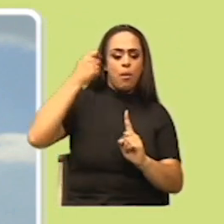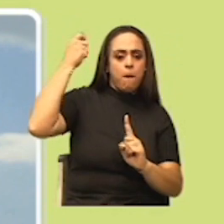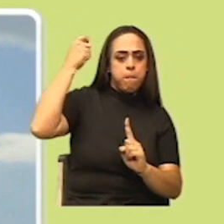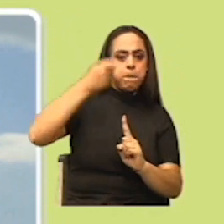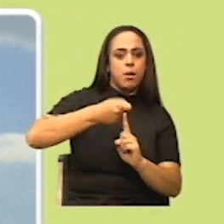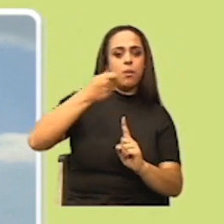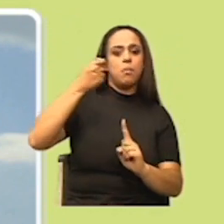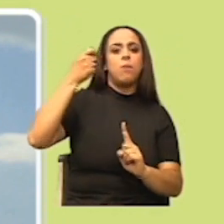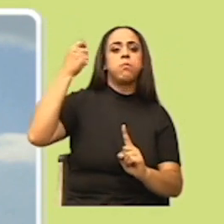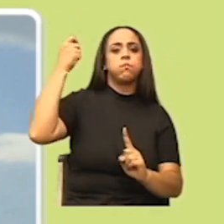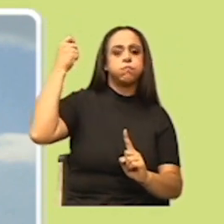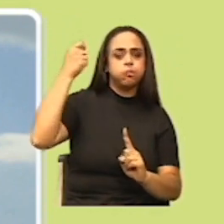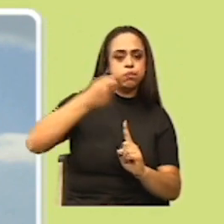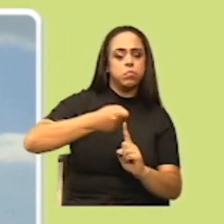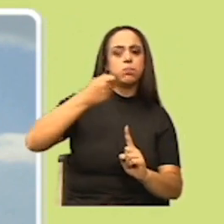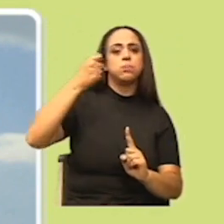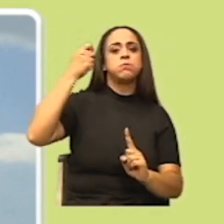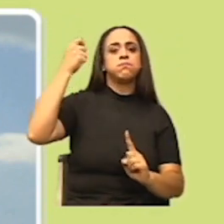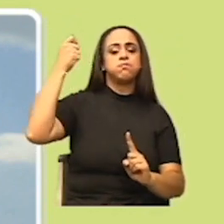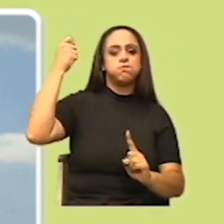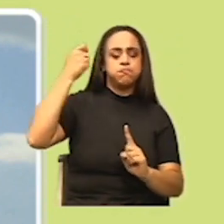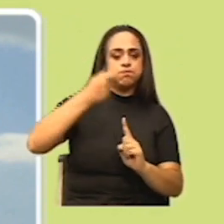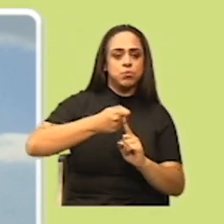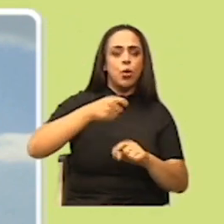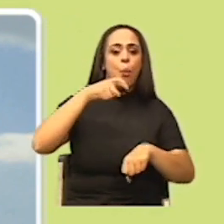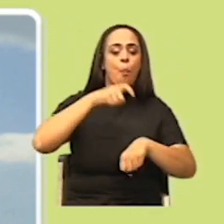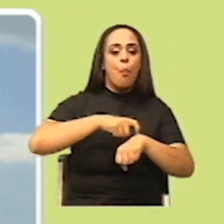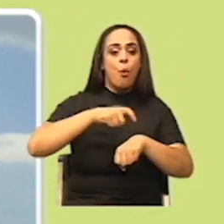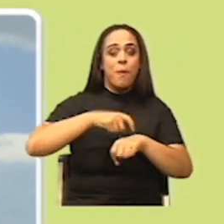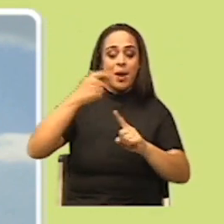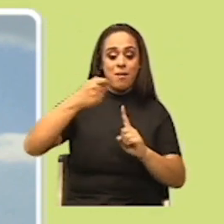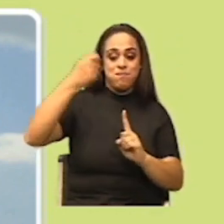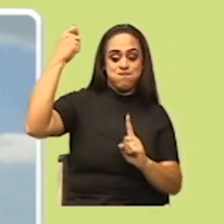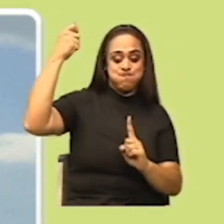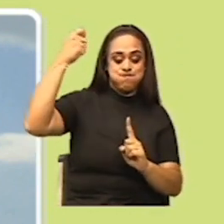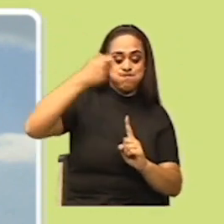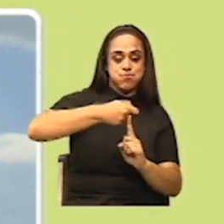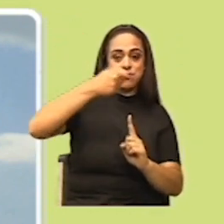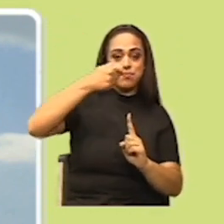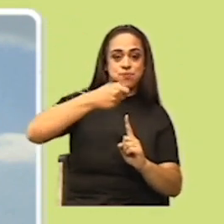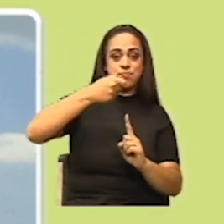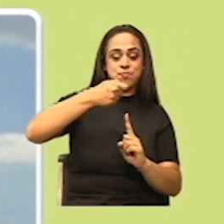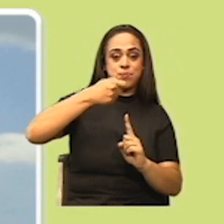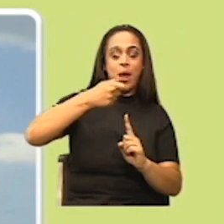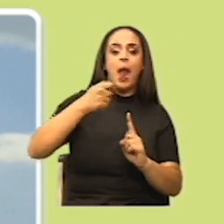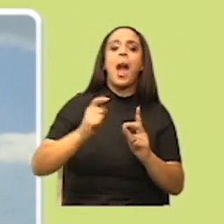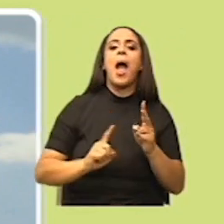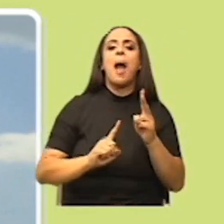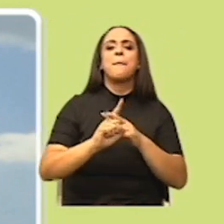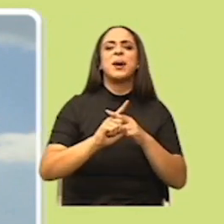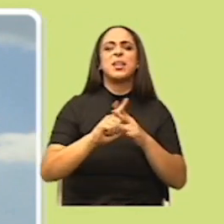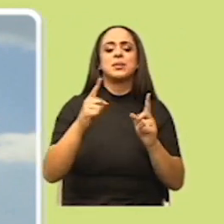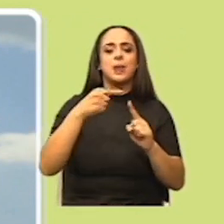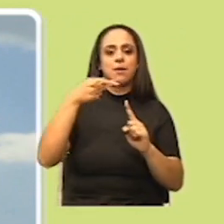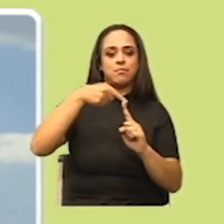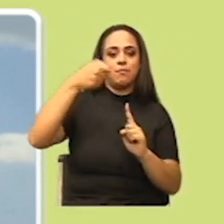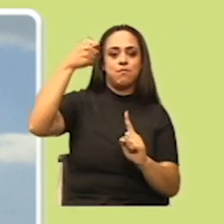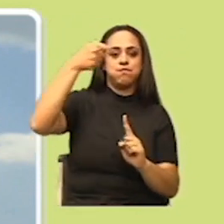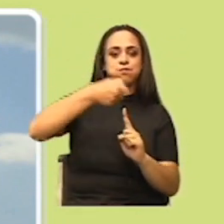Entonces, en el momento que el martillo ejerce esa fuerza, aparece lo que es la acción.